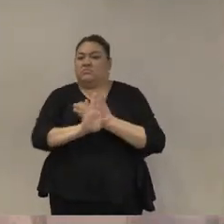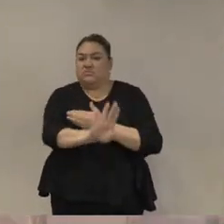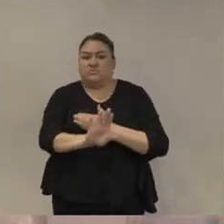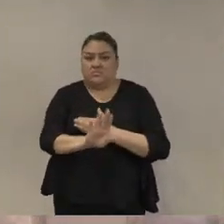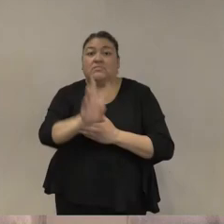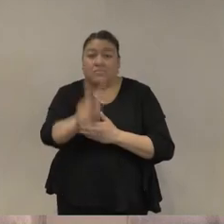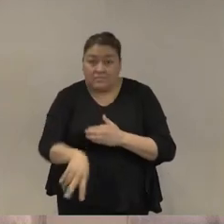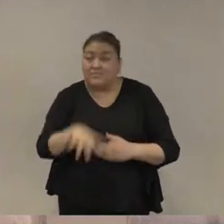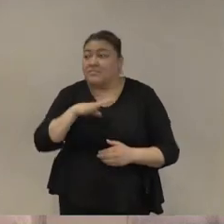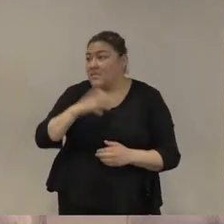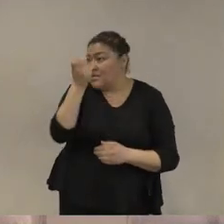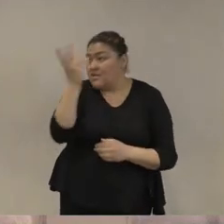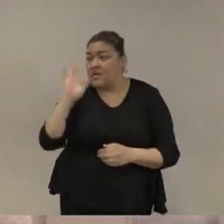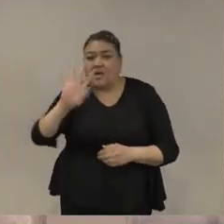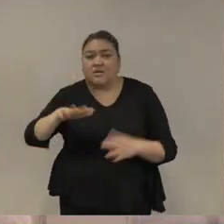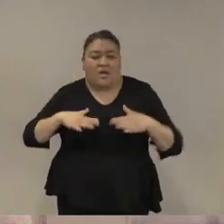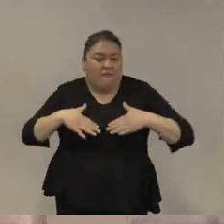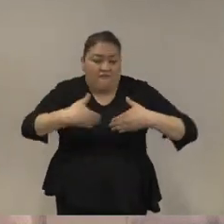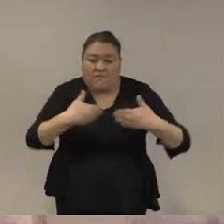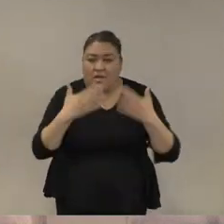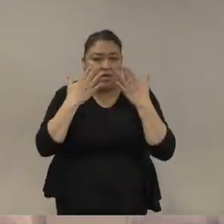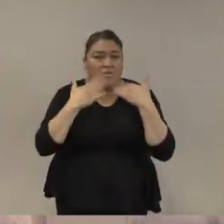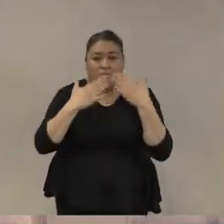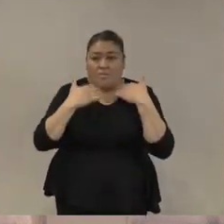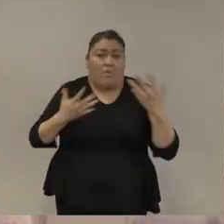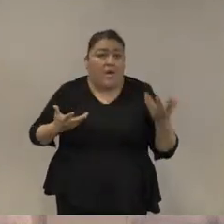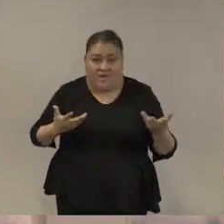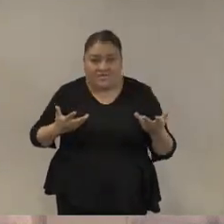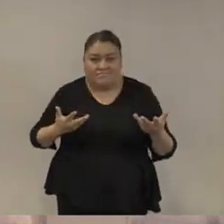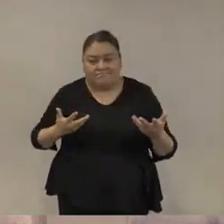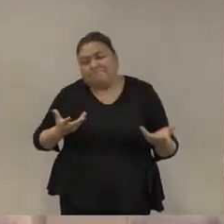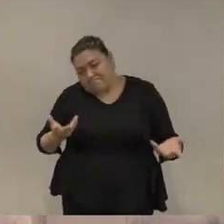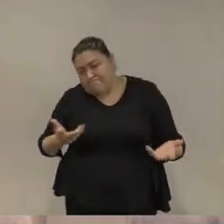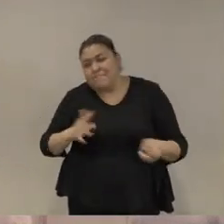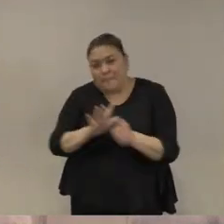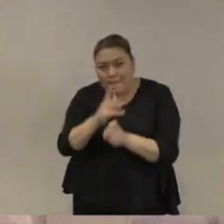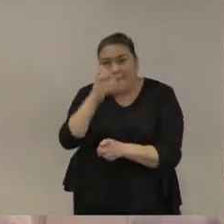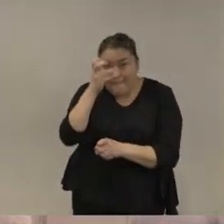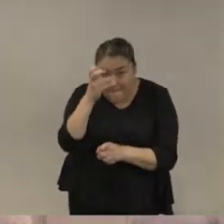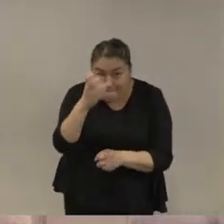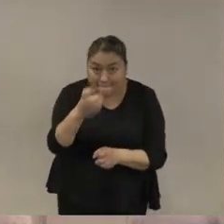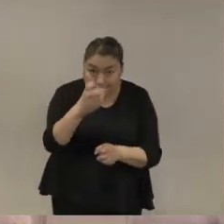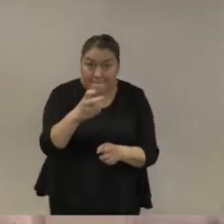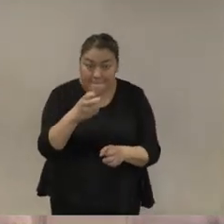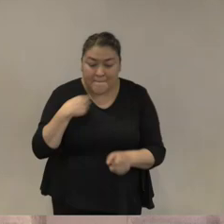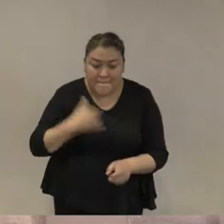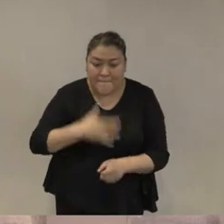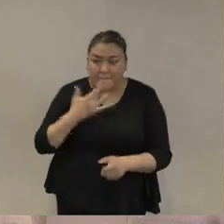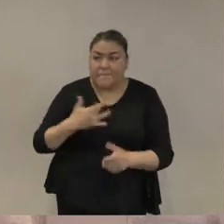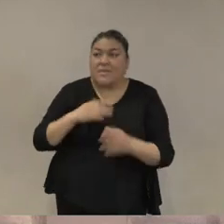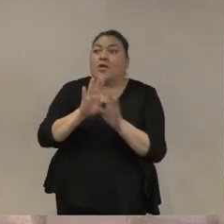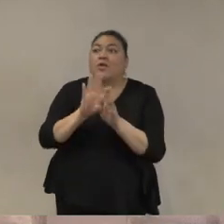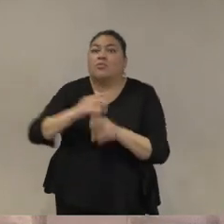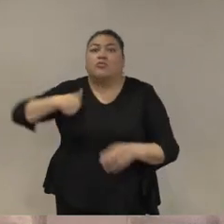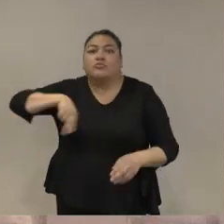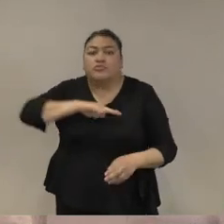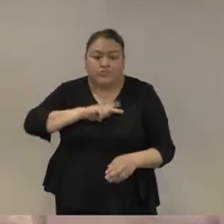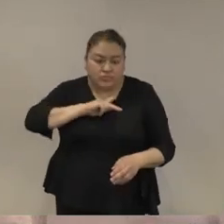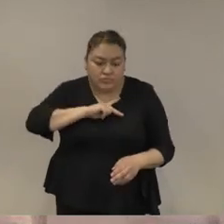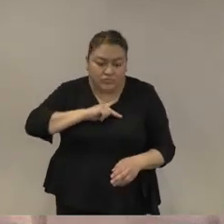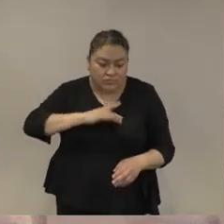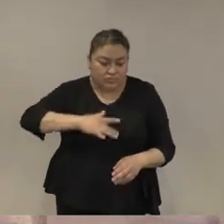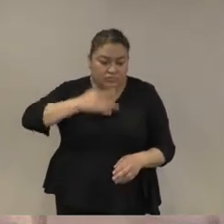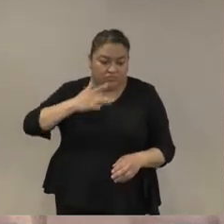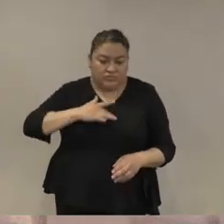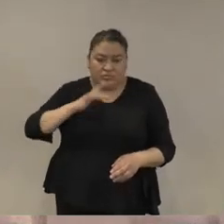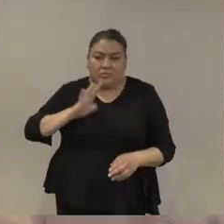pública hay una desconfianza absoluta frente a ello entonces frente a todo esto cómo no nos convertimos en